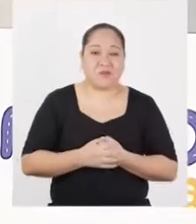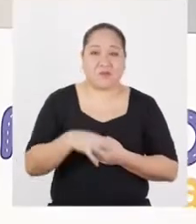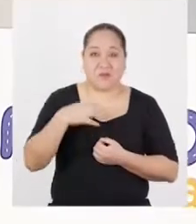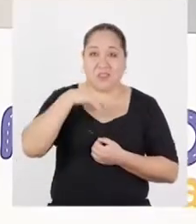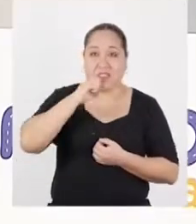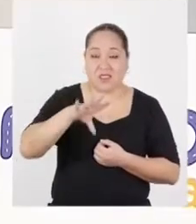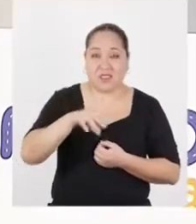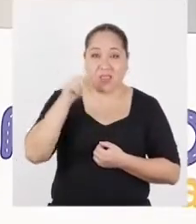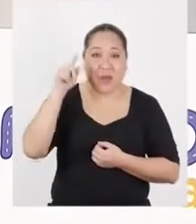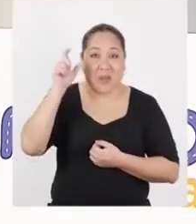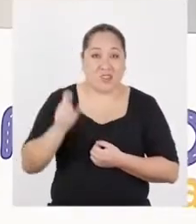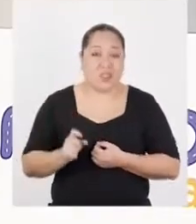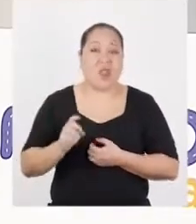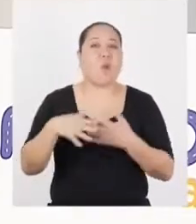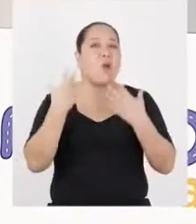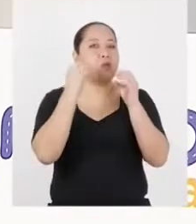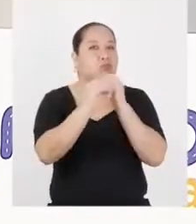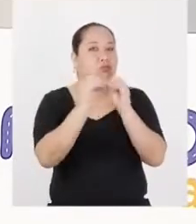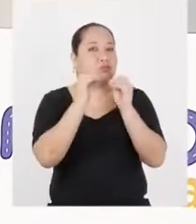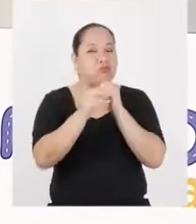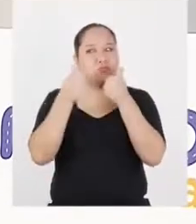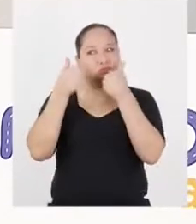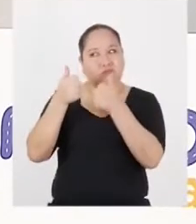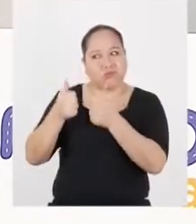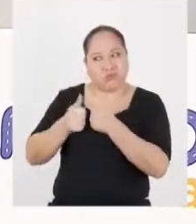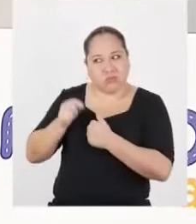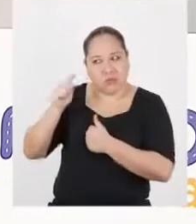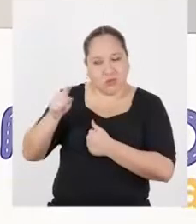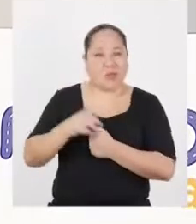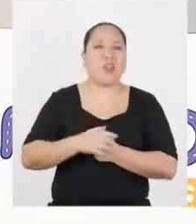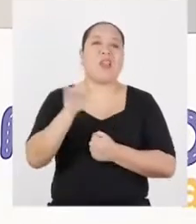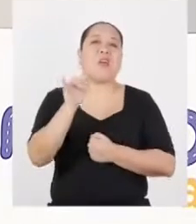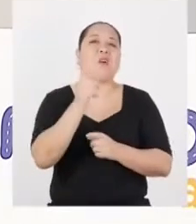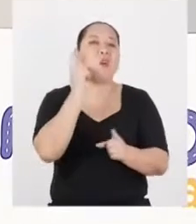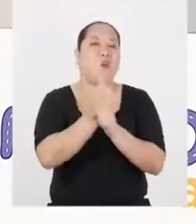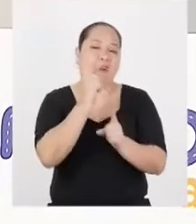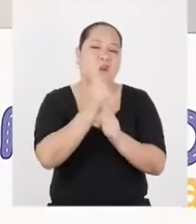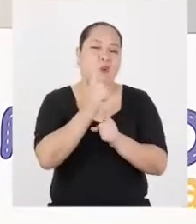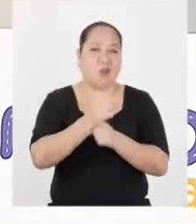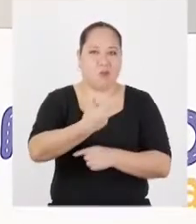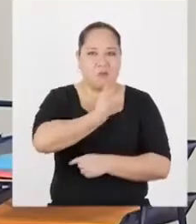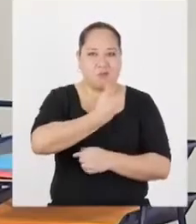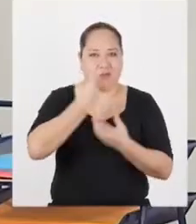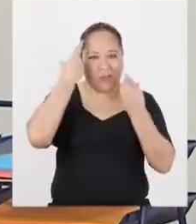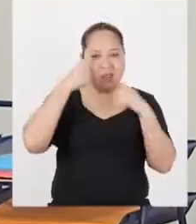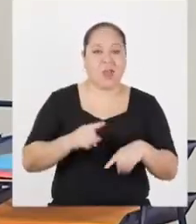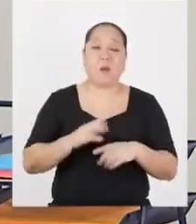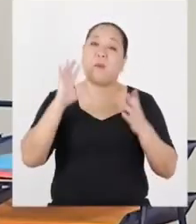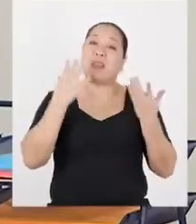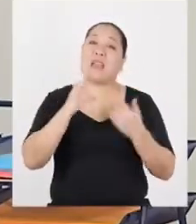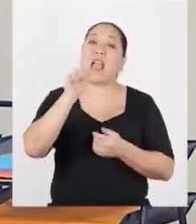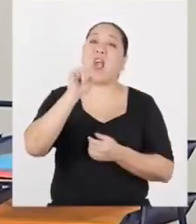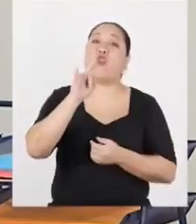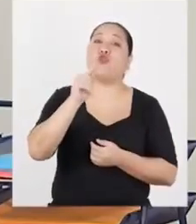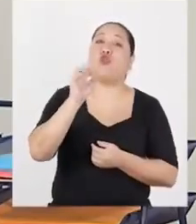Pues te diré que si una persona puede afrontar tan bien como tú, es porque tiene una adecuada autonomía. Parece que la